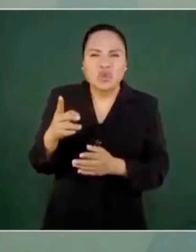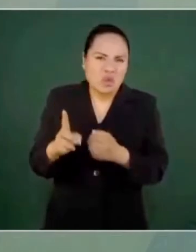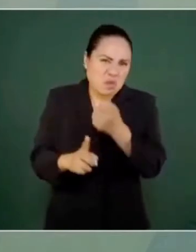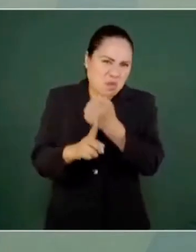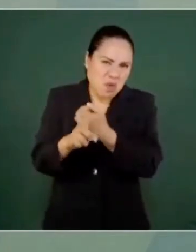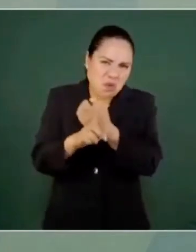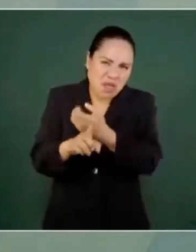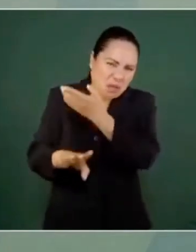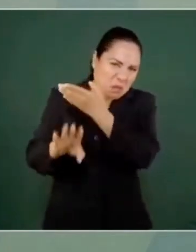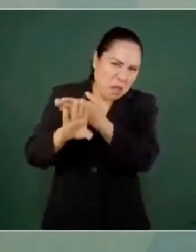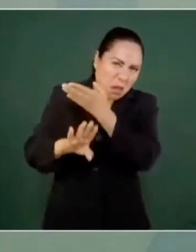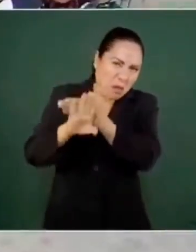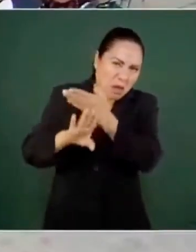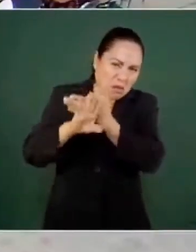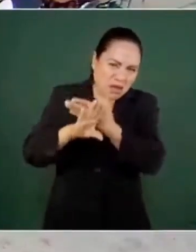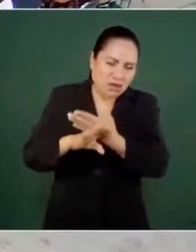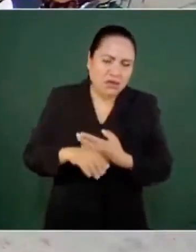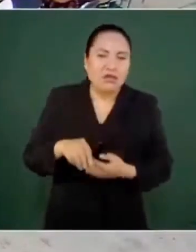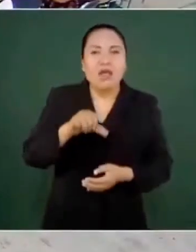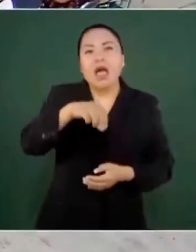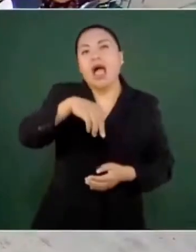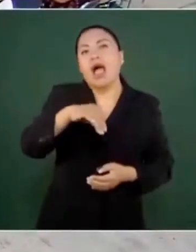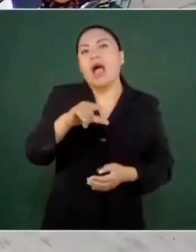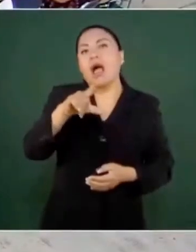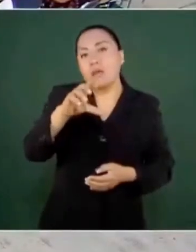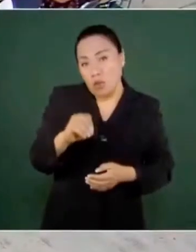nada más en esto de AMLO,